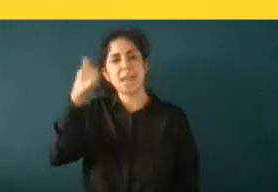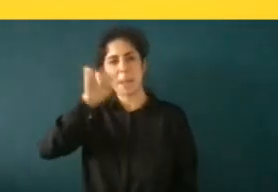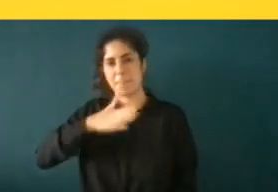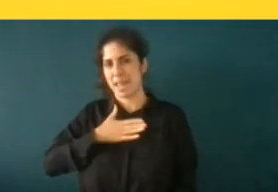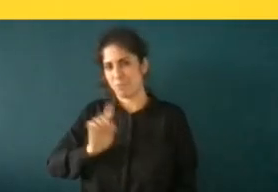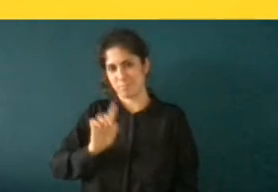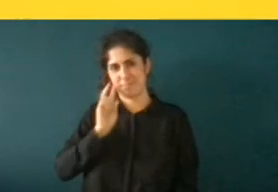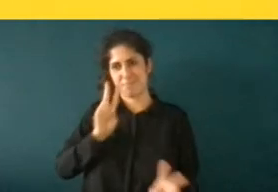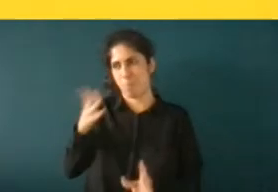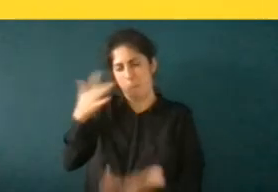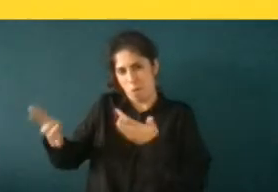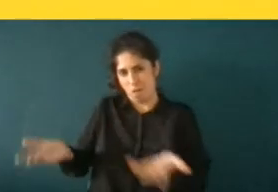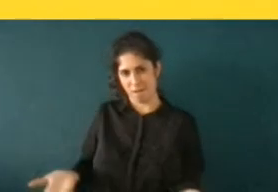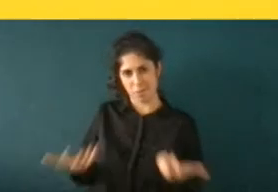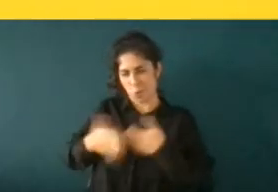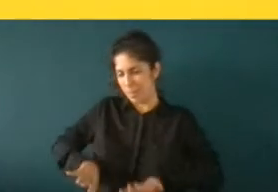automáticamente